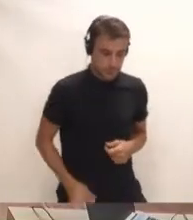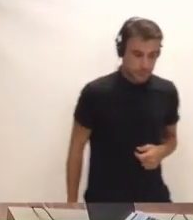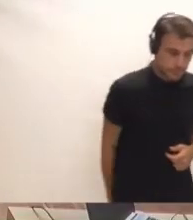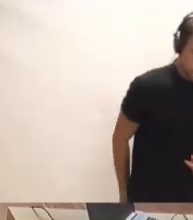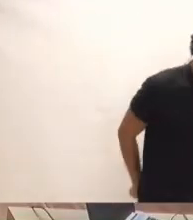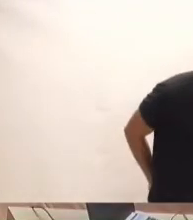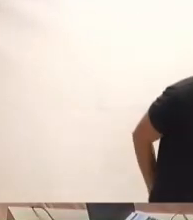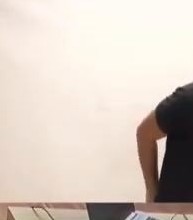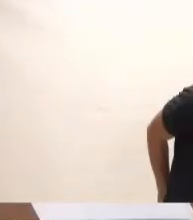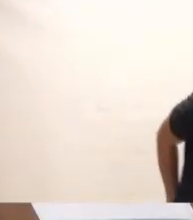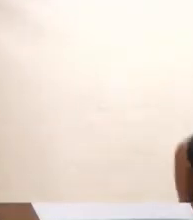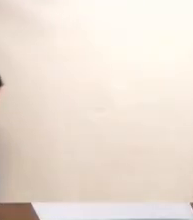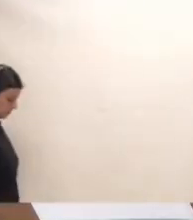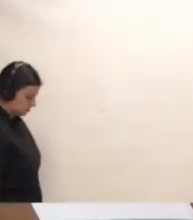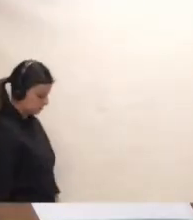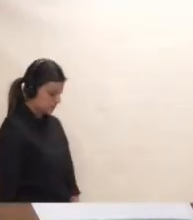Muy, muchas gracias, doña Zahida.